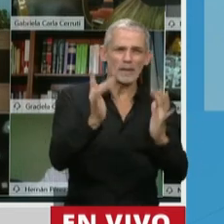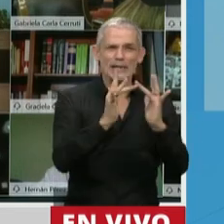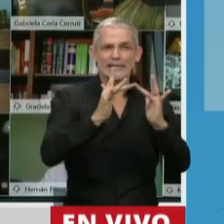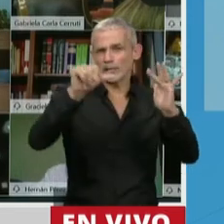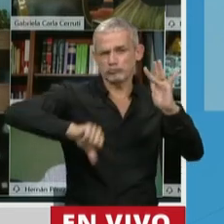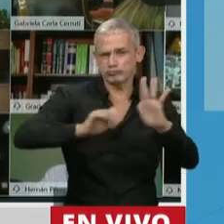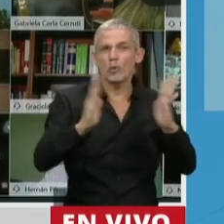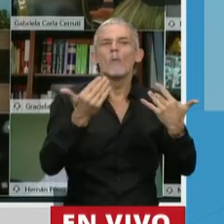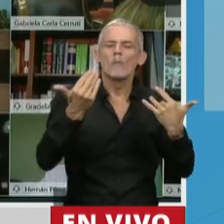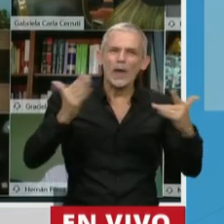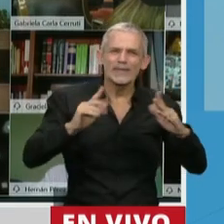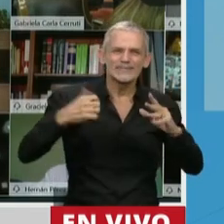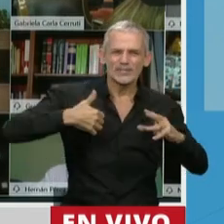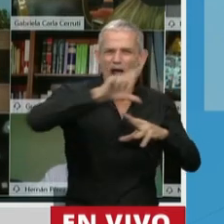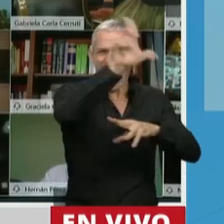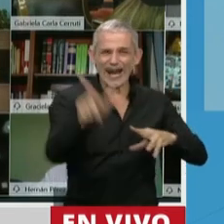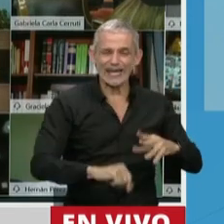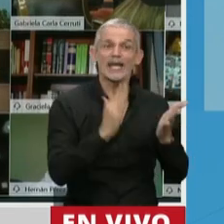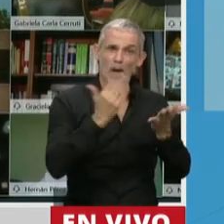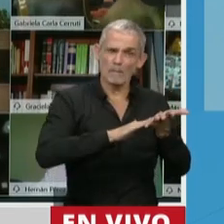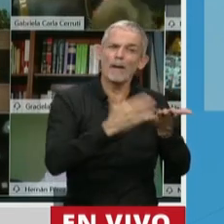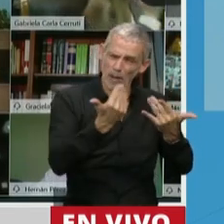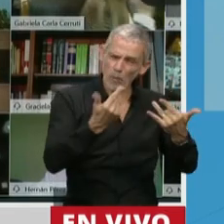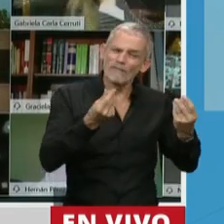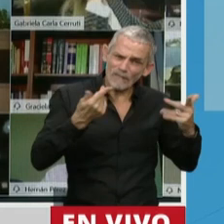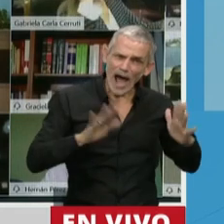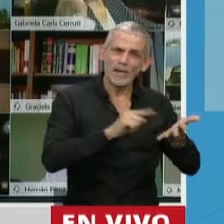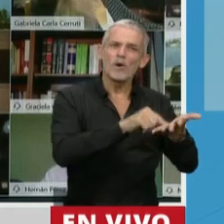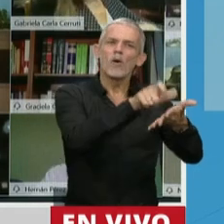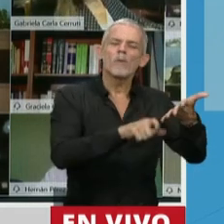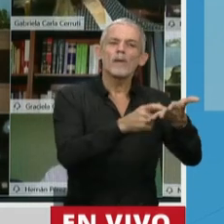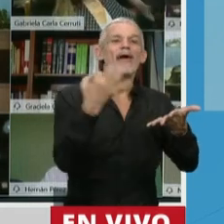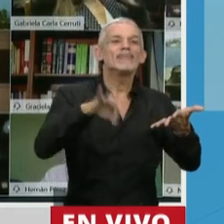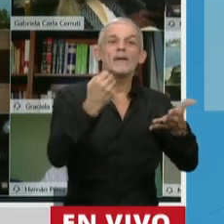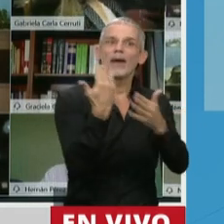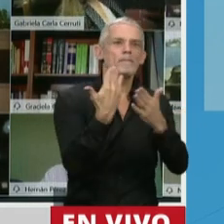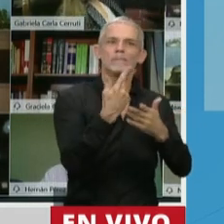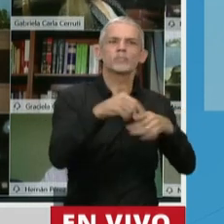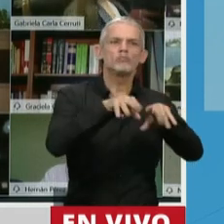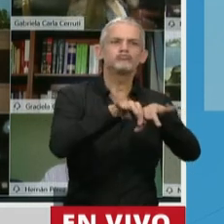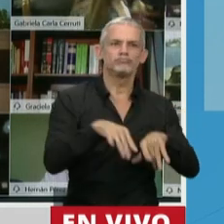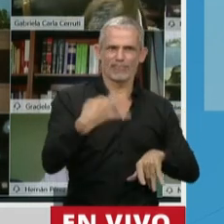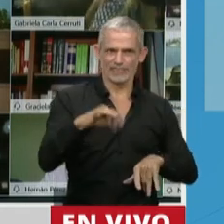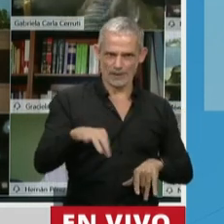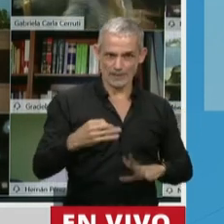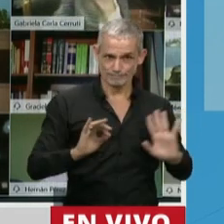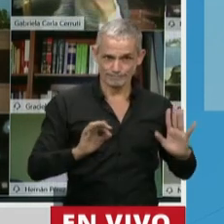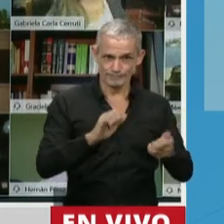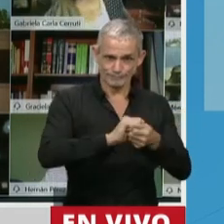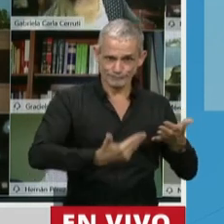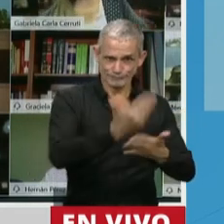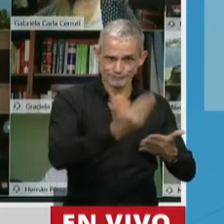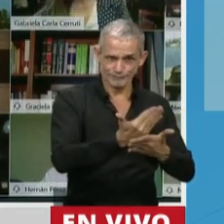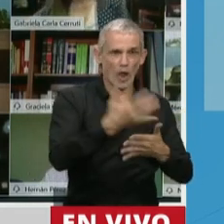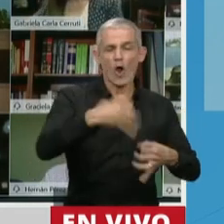conectividad a largo y ancho de la Argentina, que esa receta médica sea mecanografiada o, en su caso, tenga que